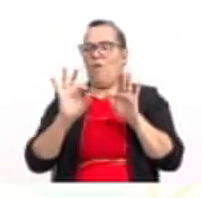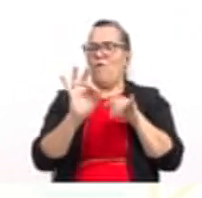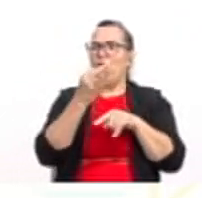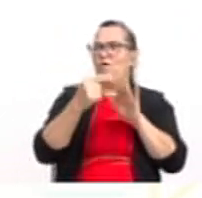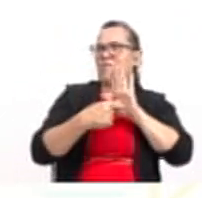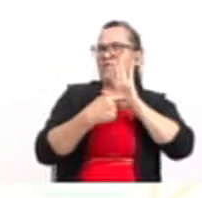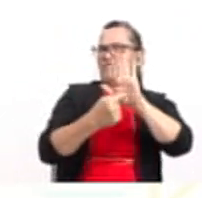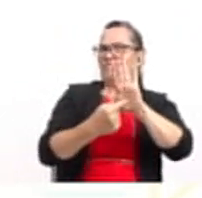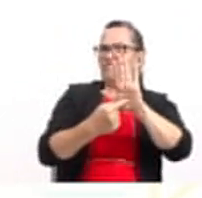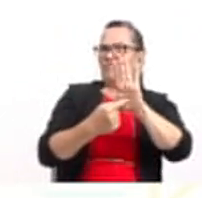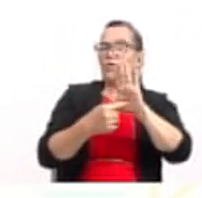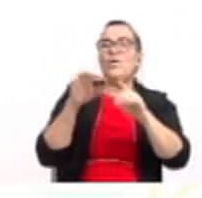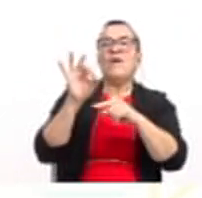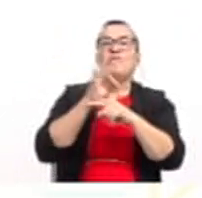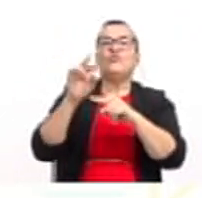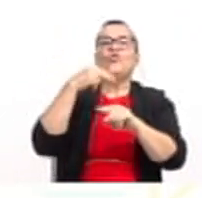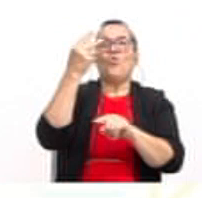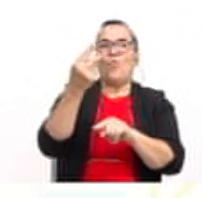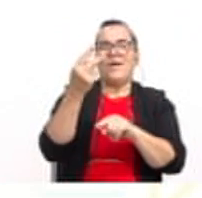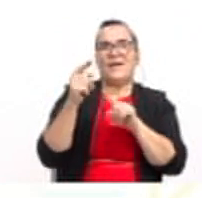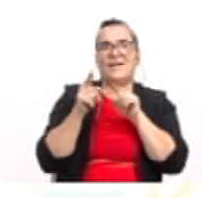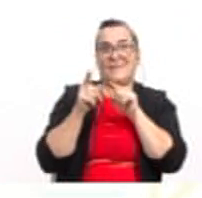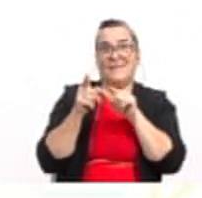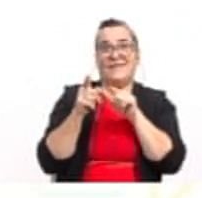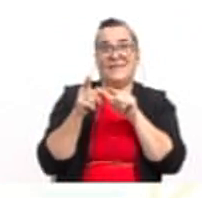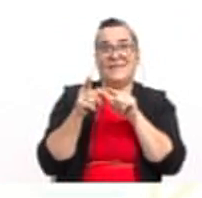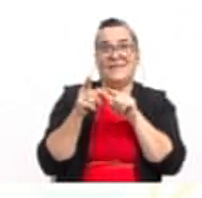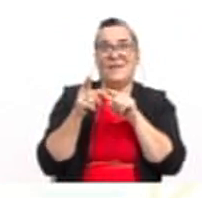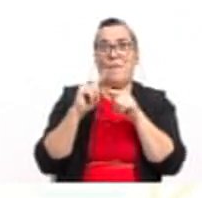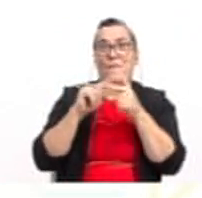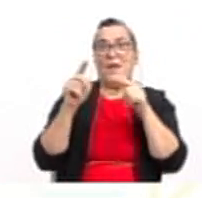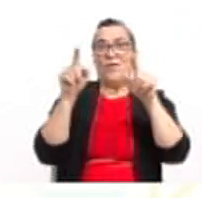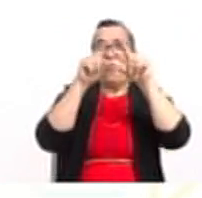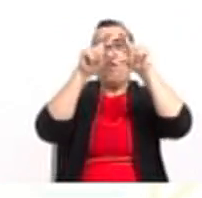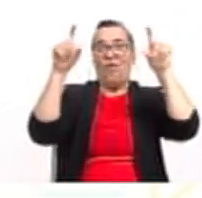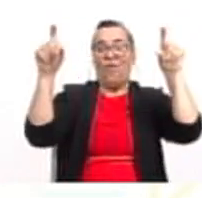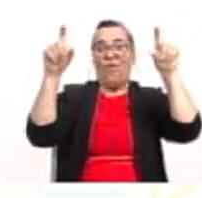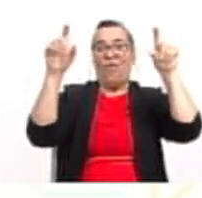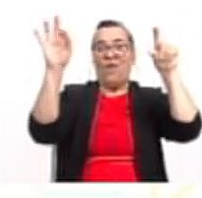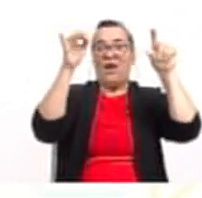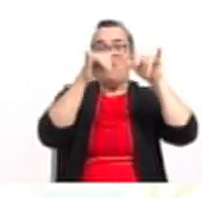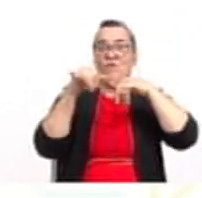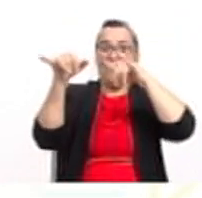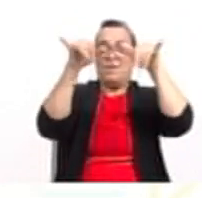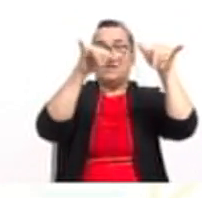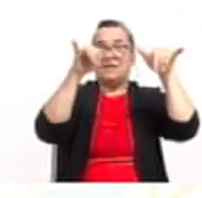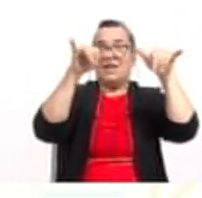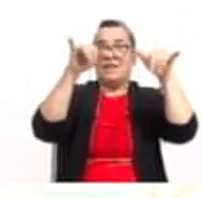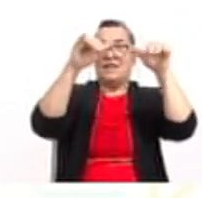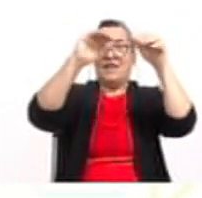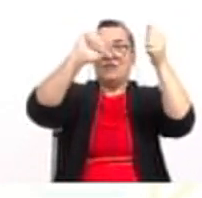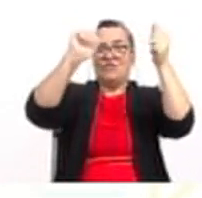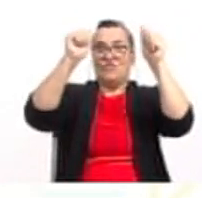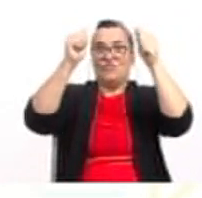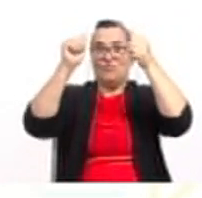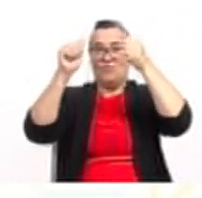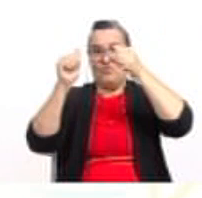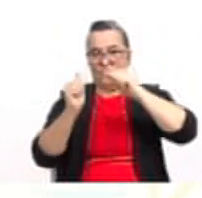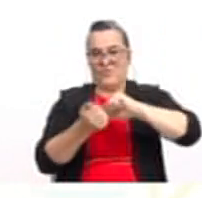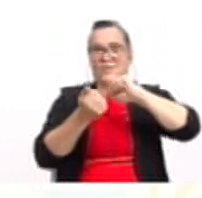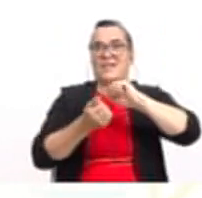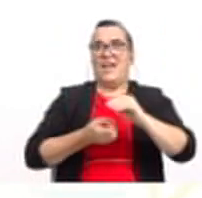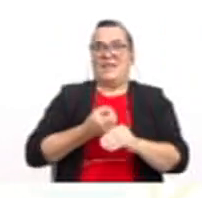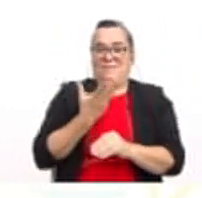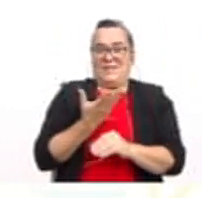una función cuadrática. ¿Vieron cómo pasamos? De una forma estándar, la pudimos expresar a